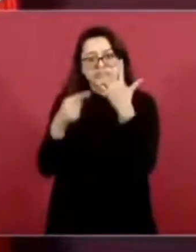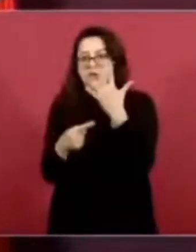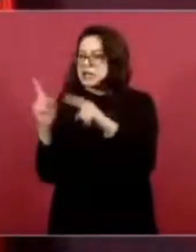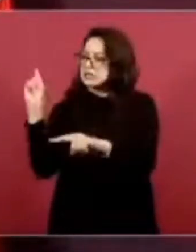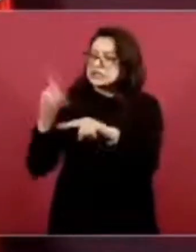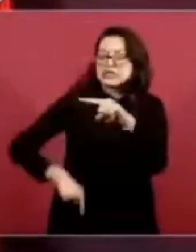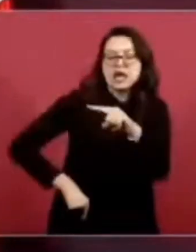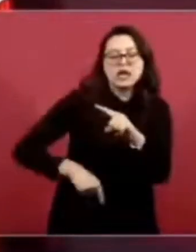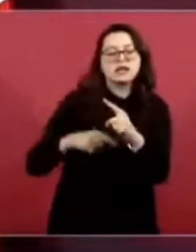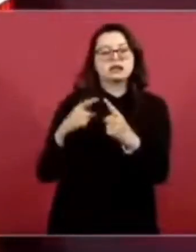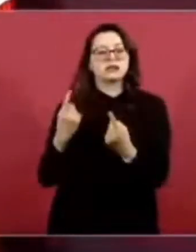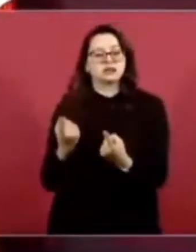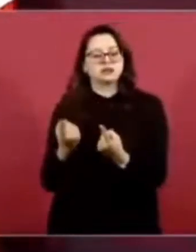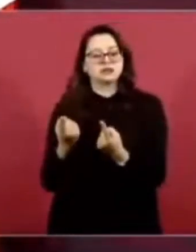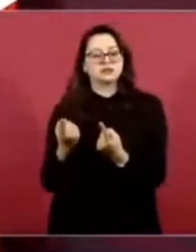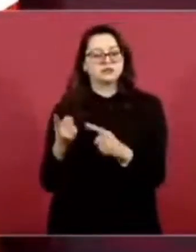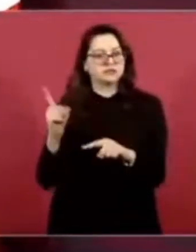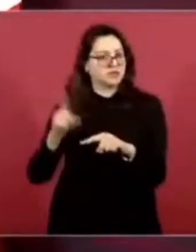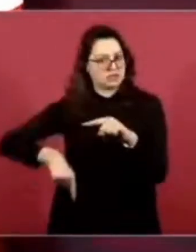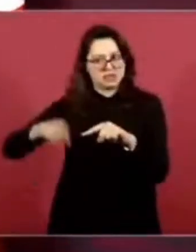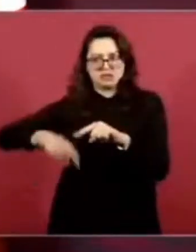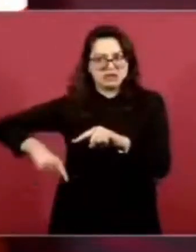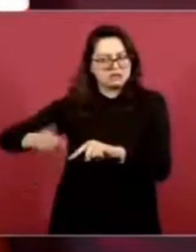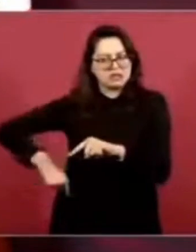a los trabajadores.